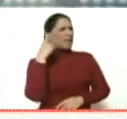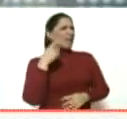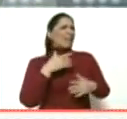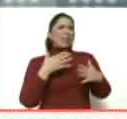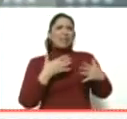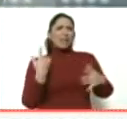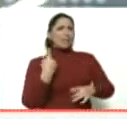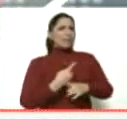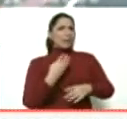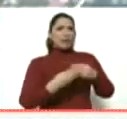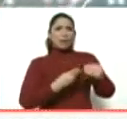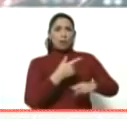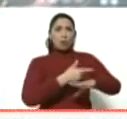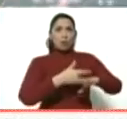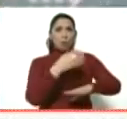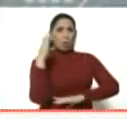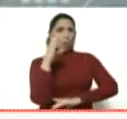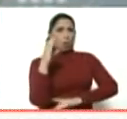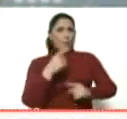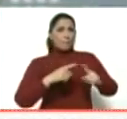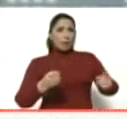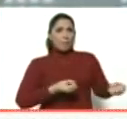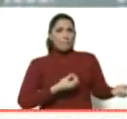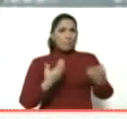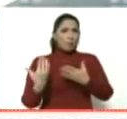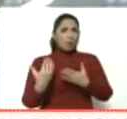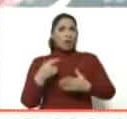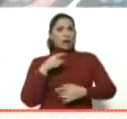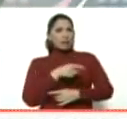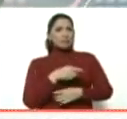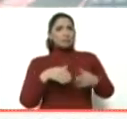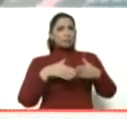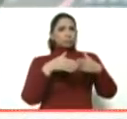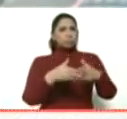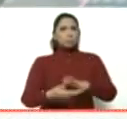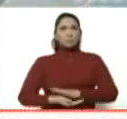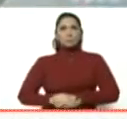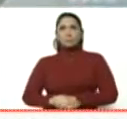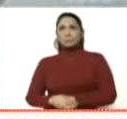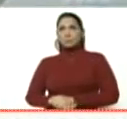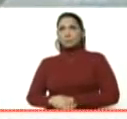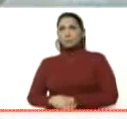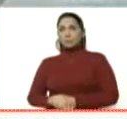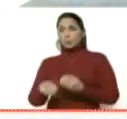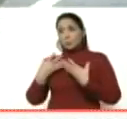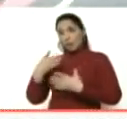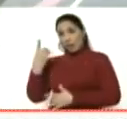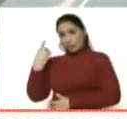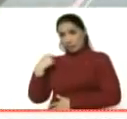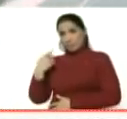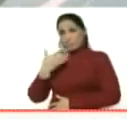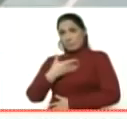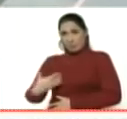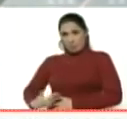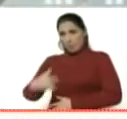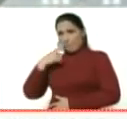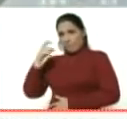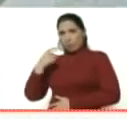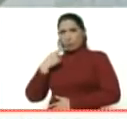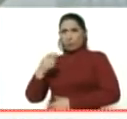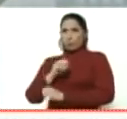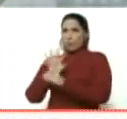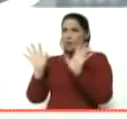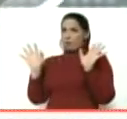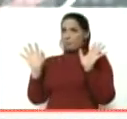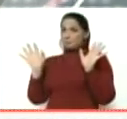gobierno colombiano para que se le devuelvan esas embarcaciones? Bueno, ayer el presidente Maduro lo decía claramente, que